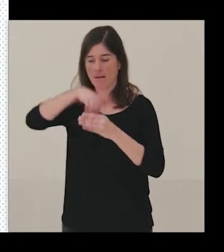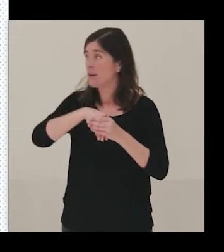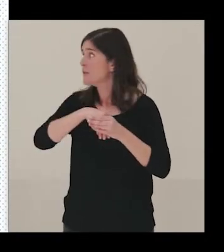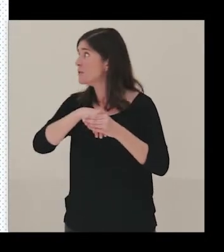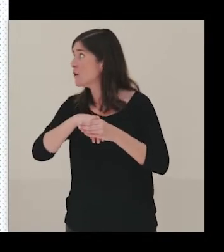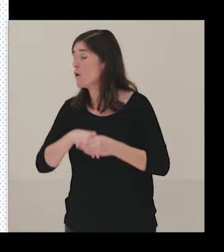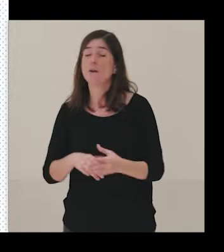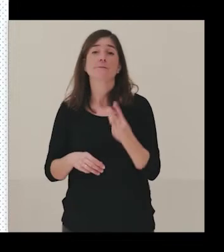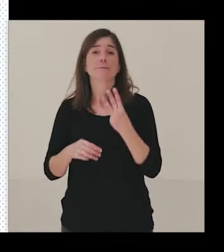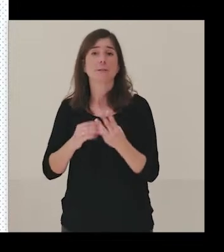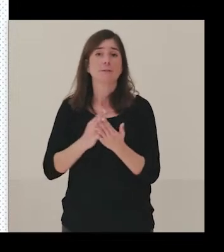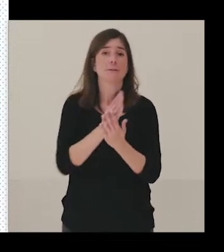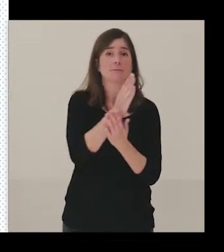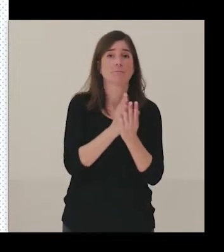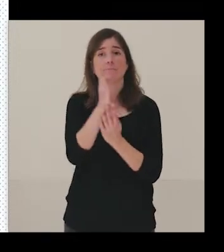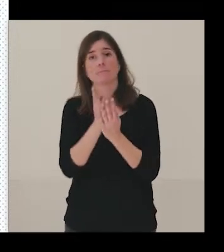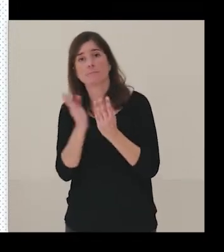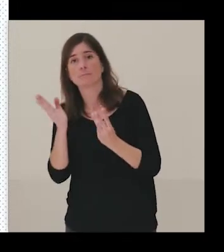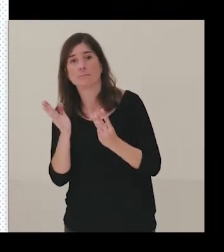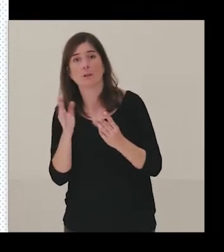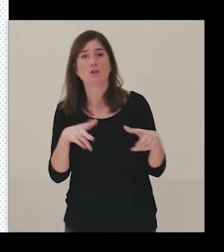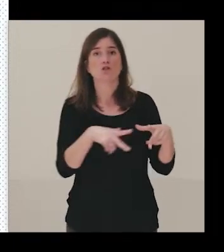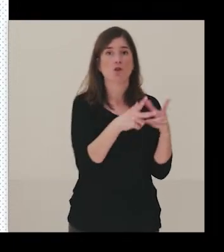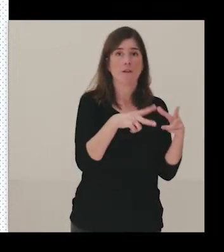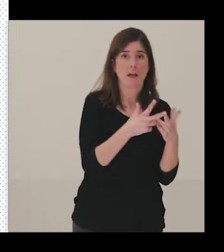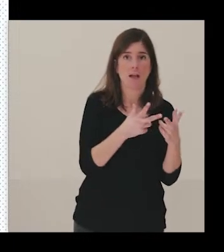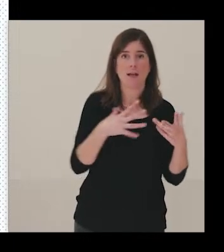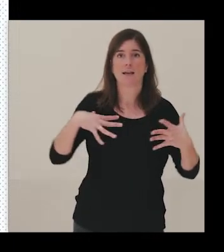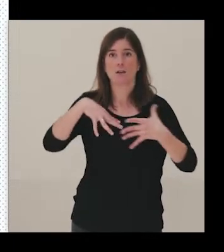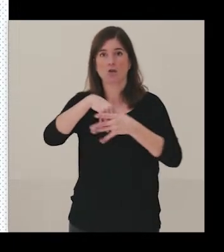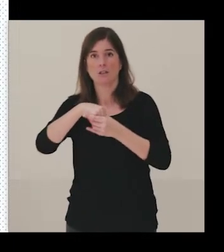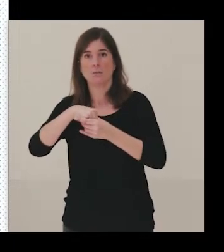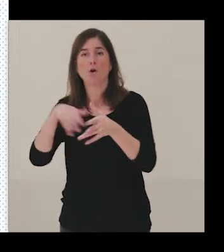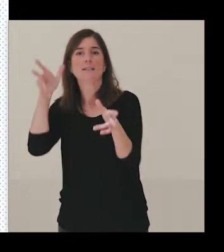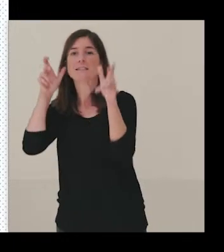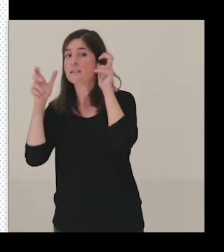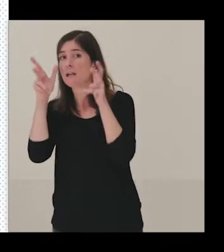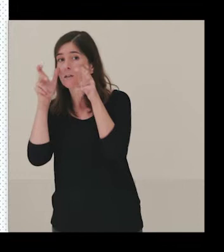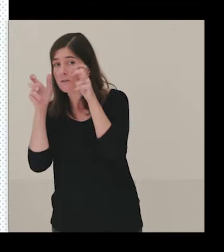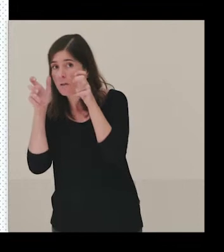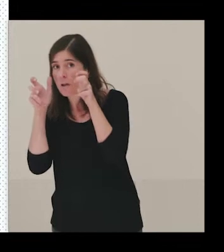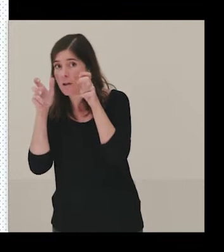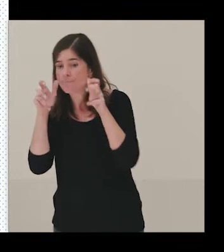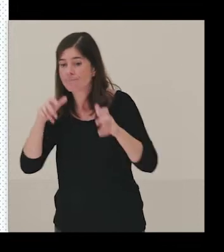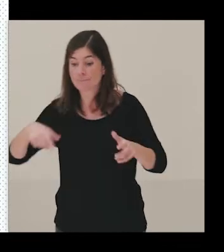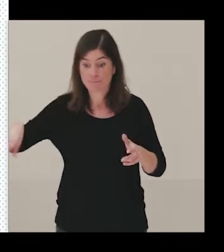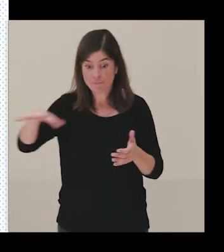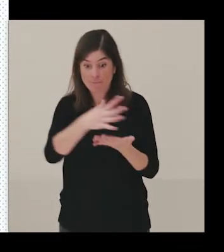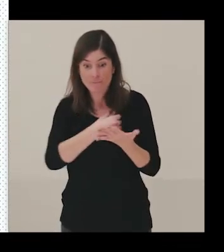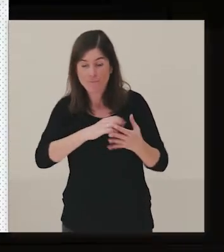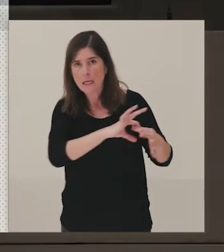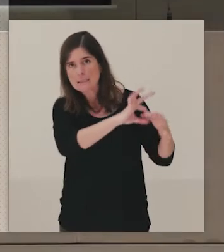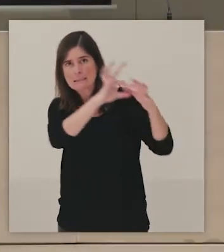que trabajamos, Prado Social, Inclusivo y Sensorial, cómo todo está en comunicación y